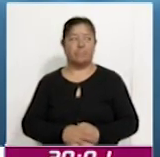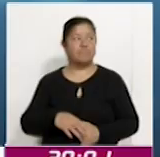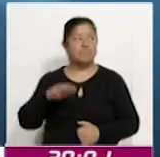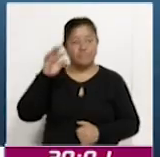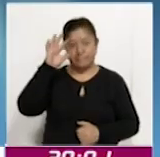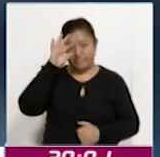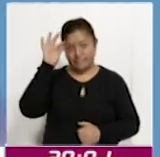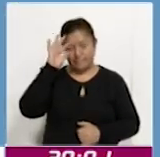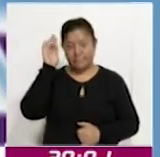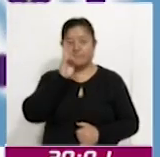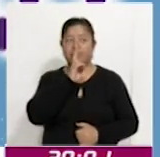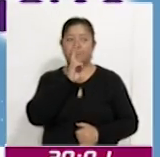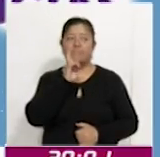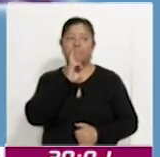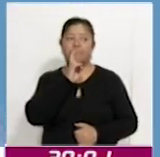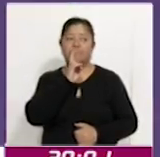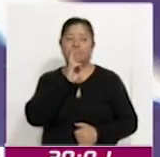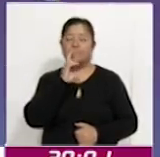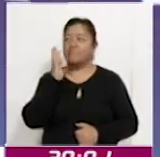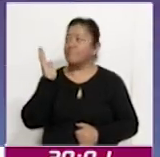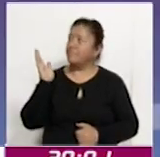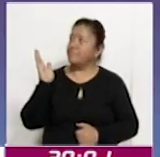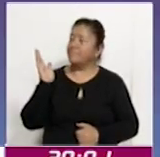Coracyt Noticias informa